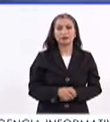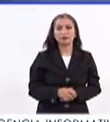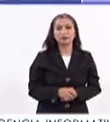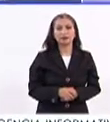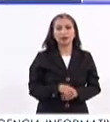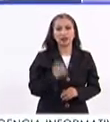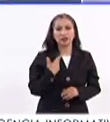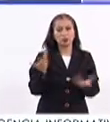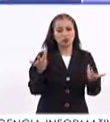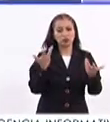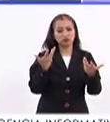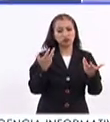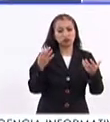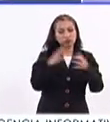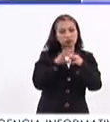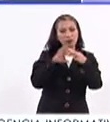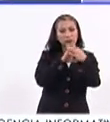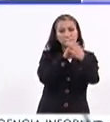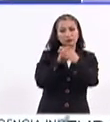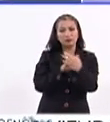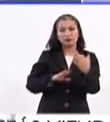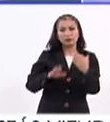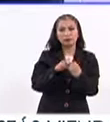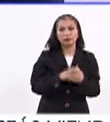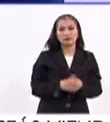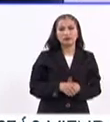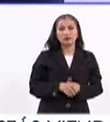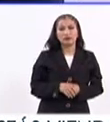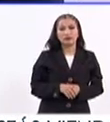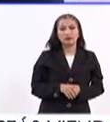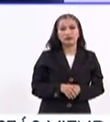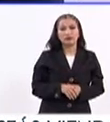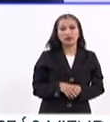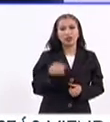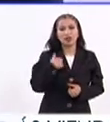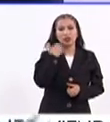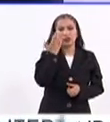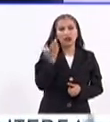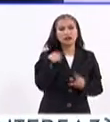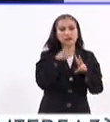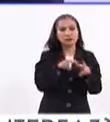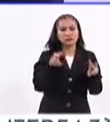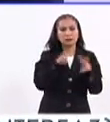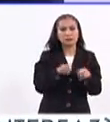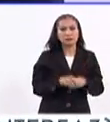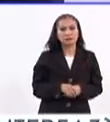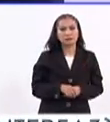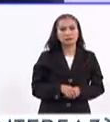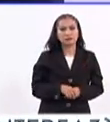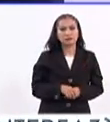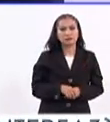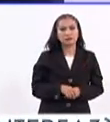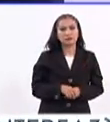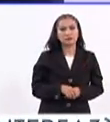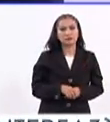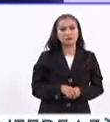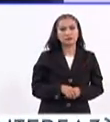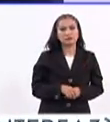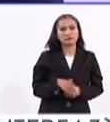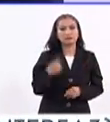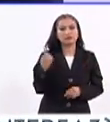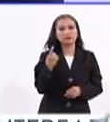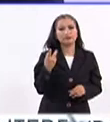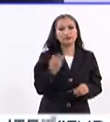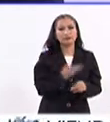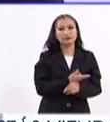es un engranaje muy comprometido al respecto, que me gustaría que lo analizáramos, porque qué pasa cuando